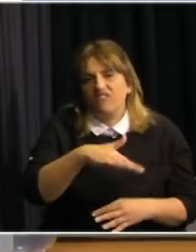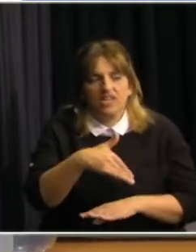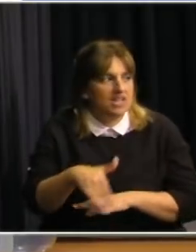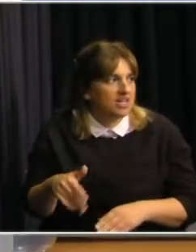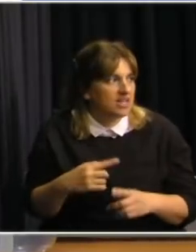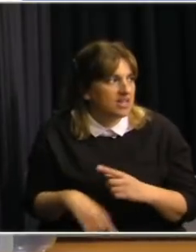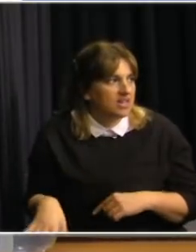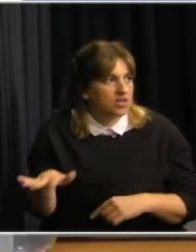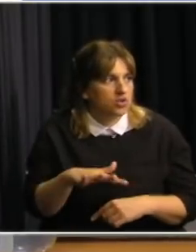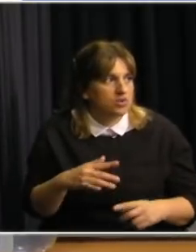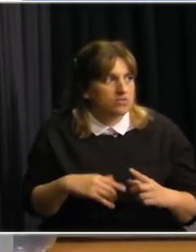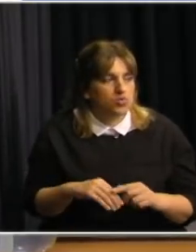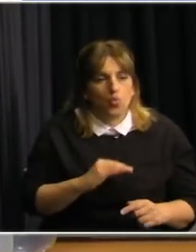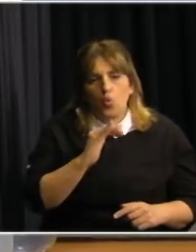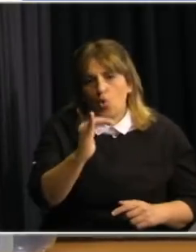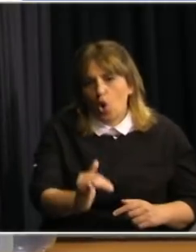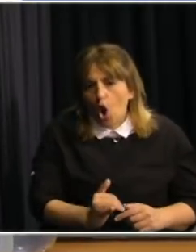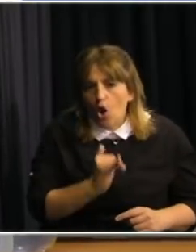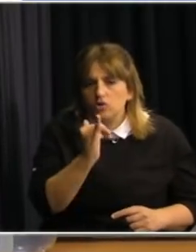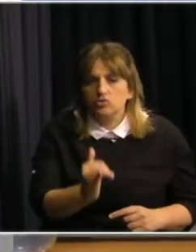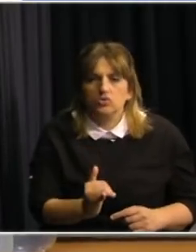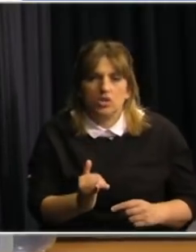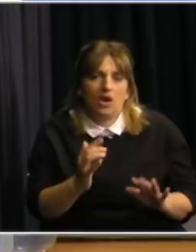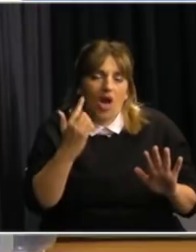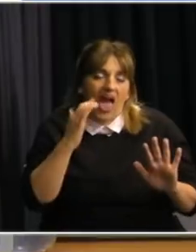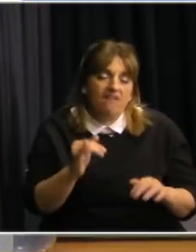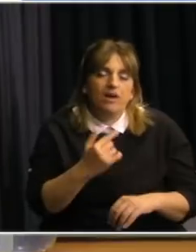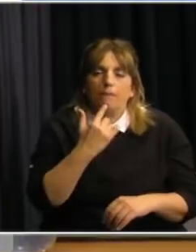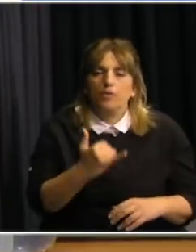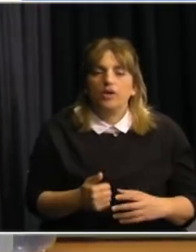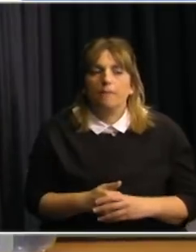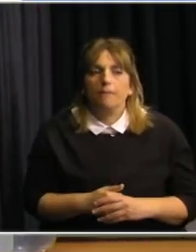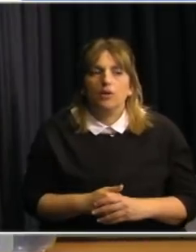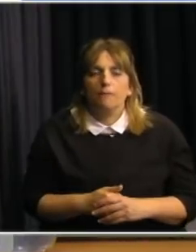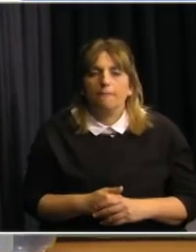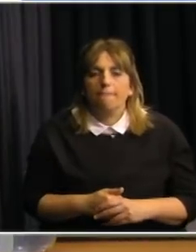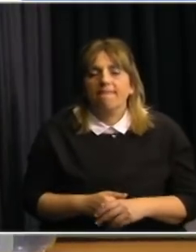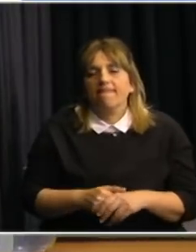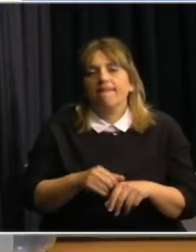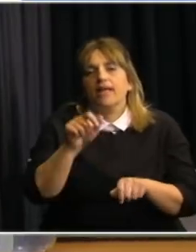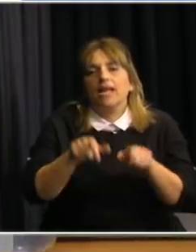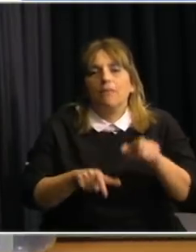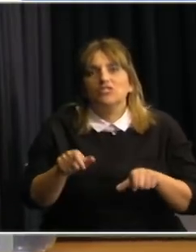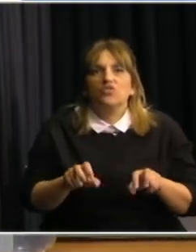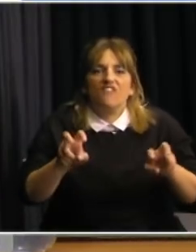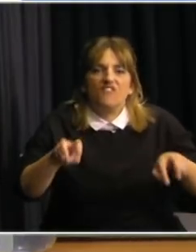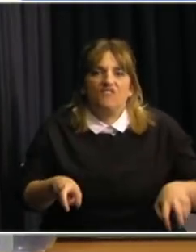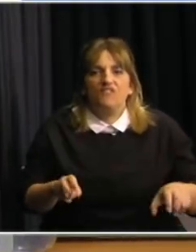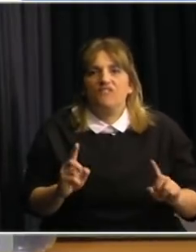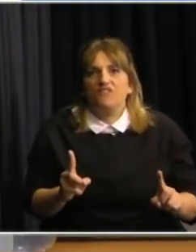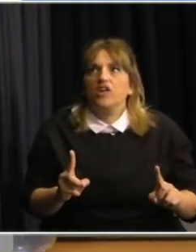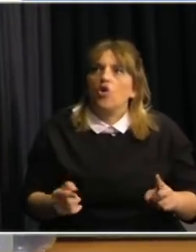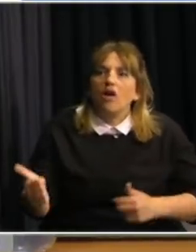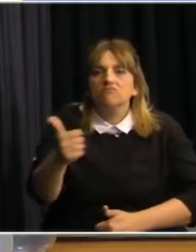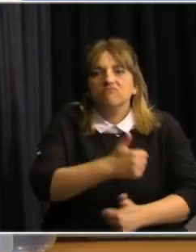de consejos de medidas que se podrían tomar como por ejemplo que la gente se siente en lugares fijos disminuir la